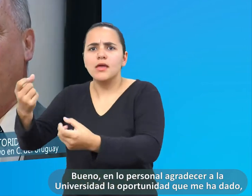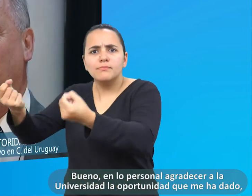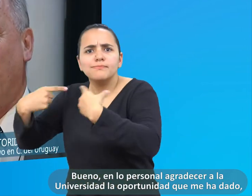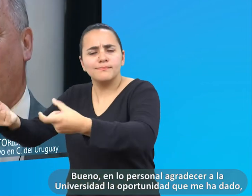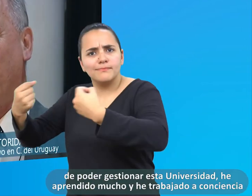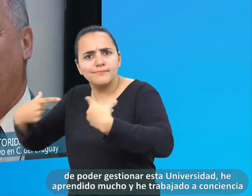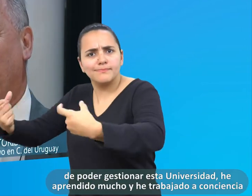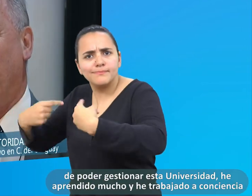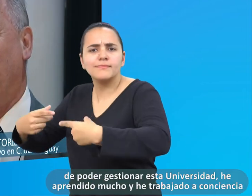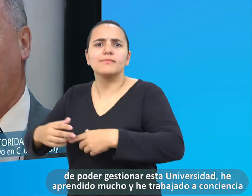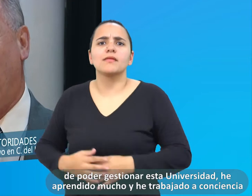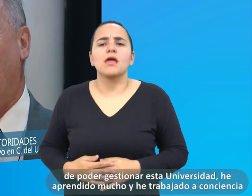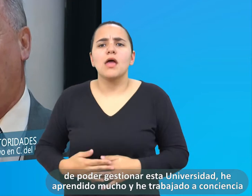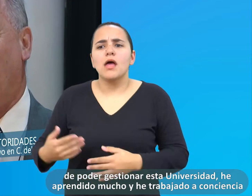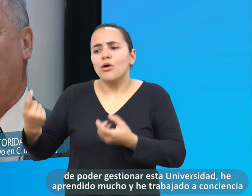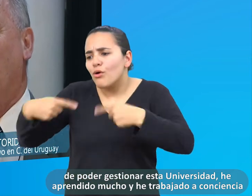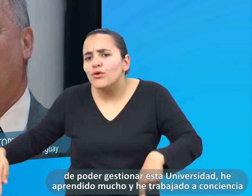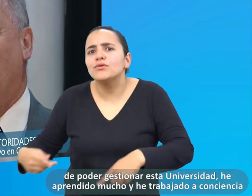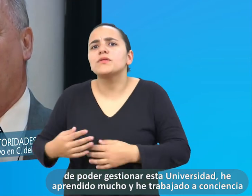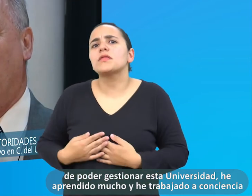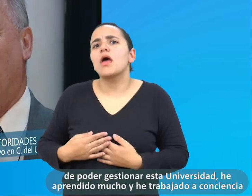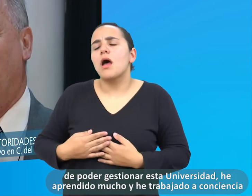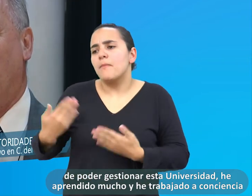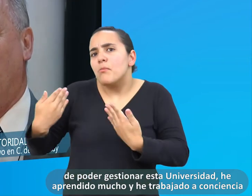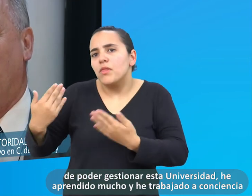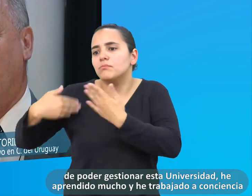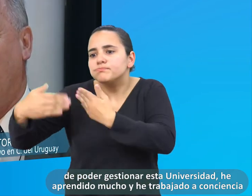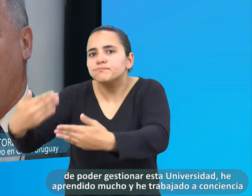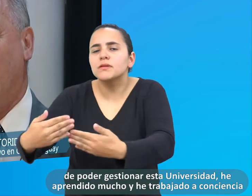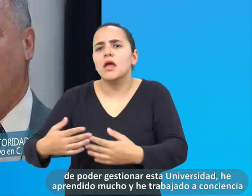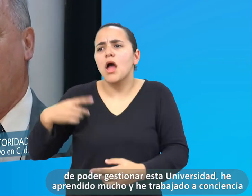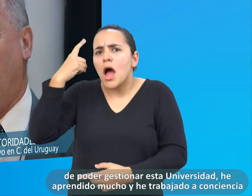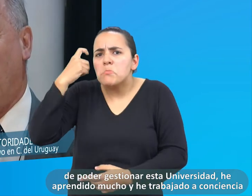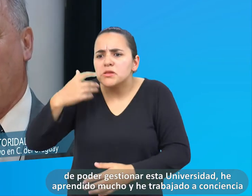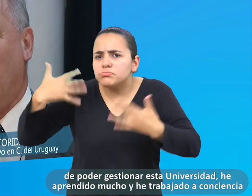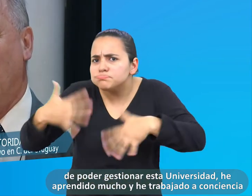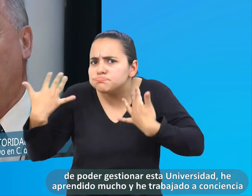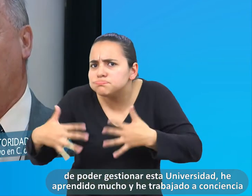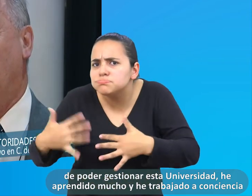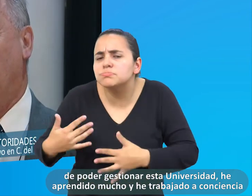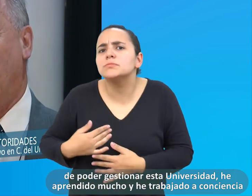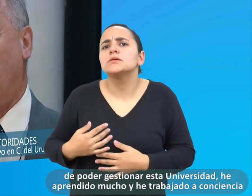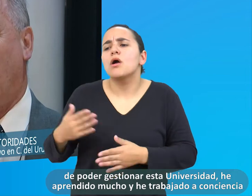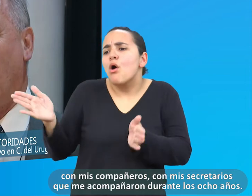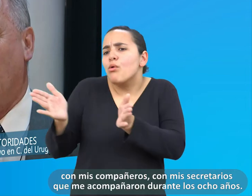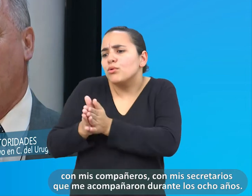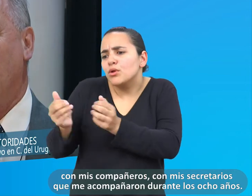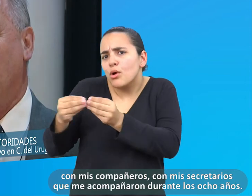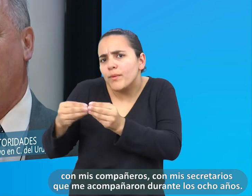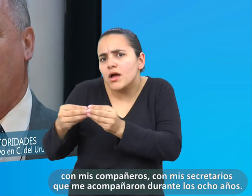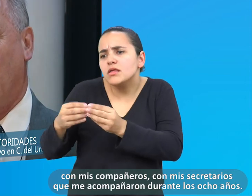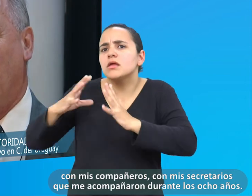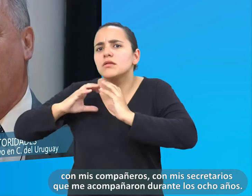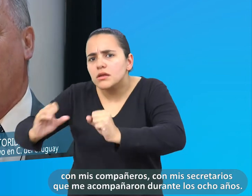universidad la oportunidad que me ha dado de poder gestionar esta universidad. He aprendido mucho, he trabajado a